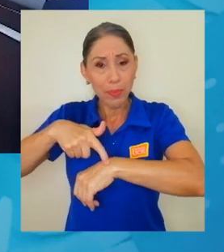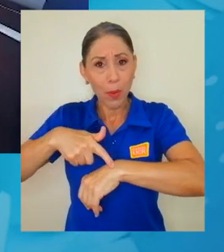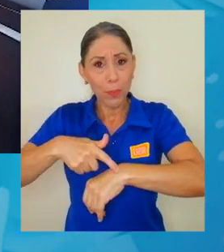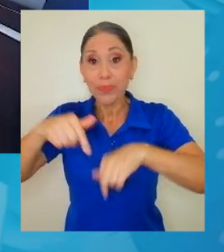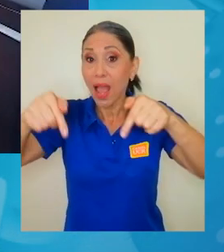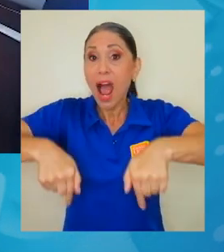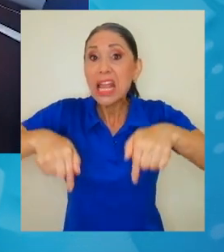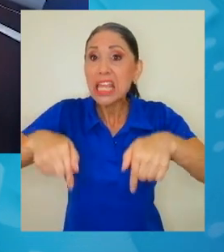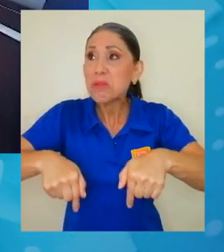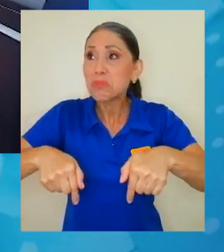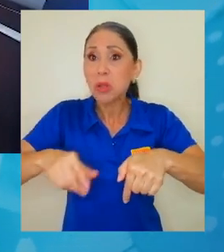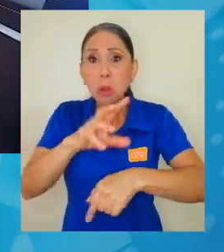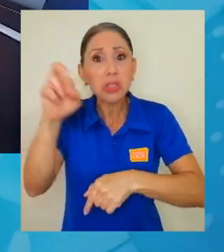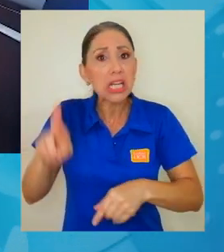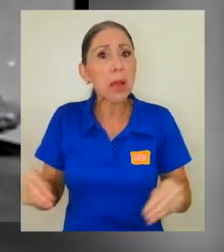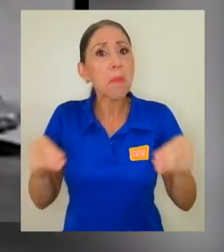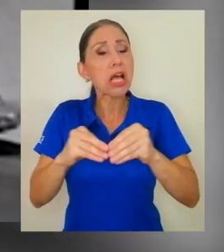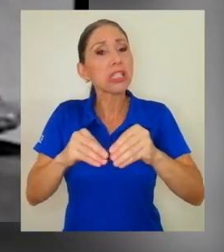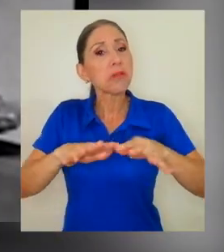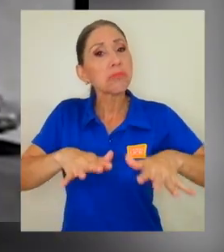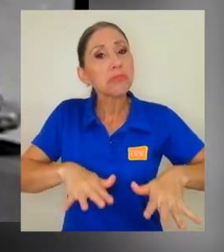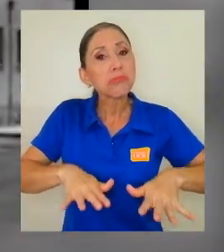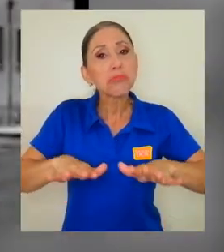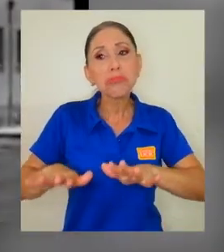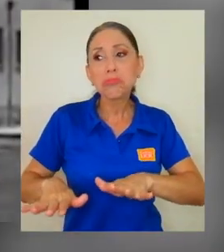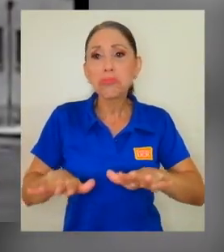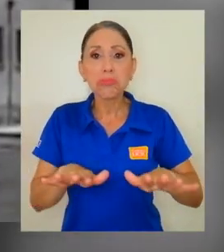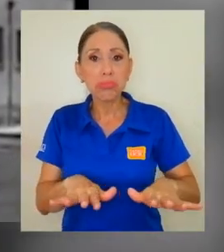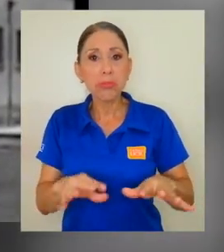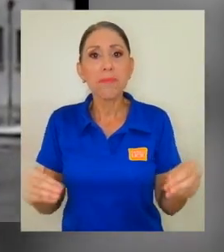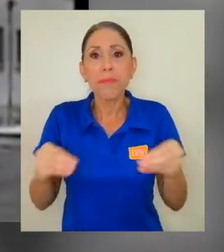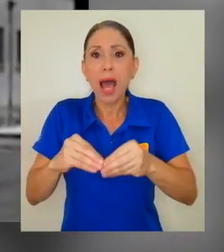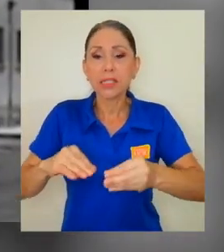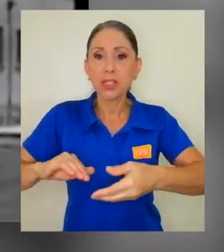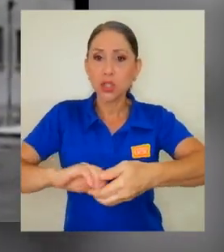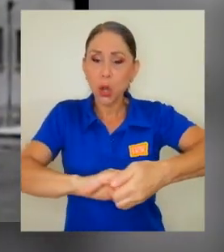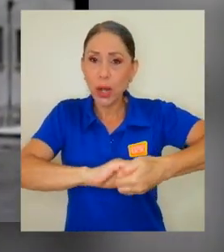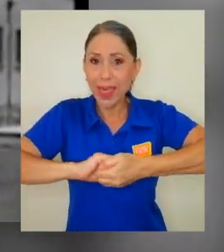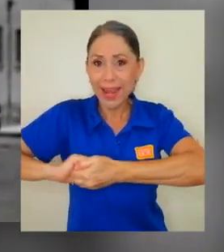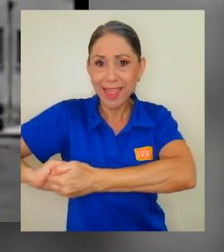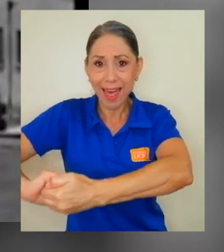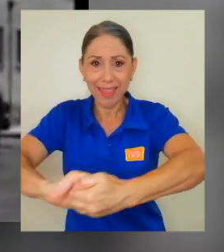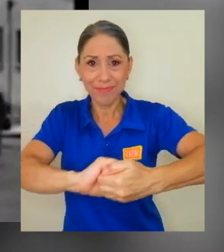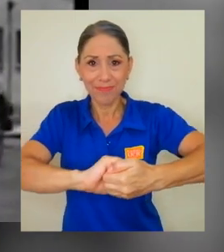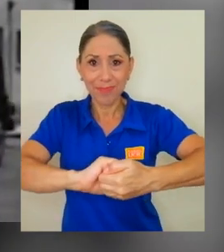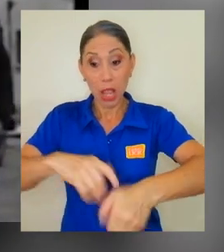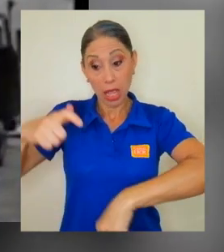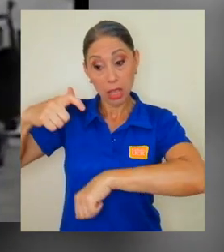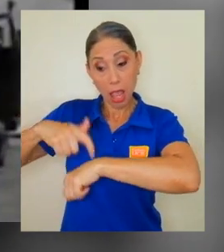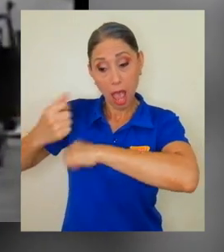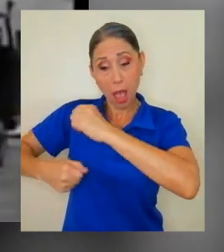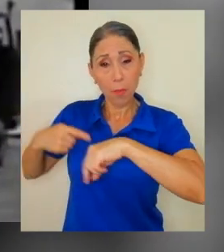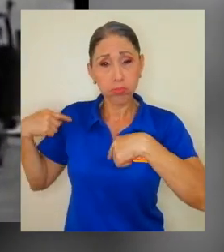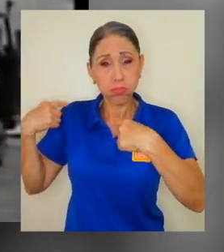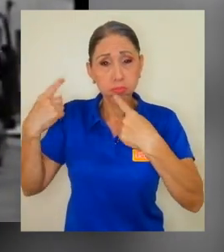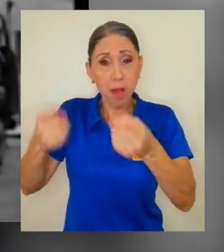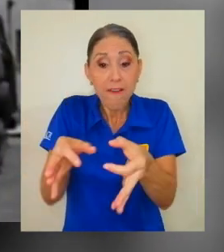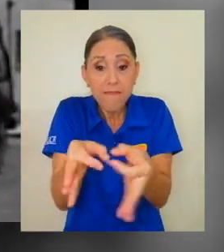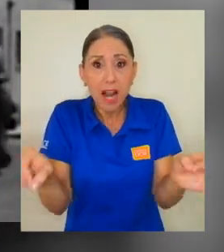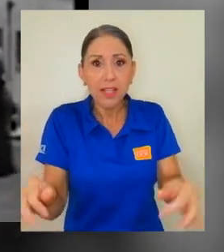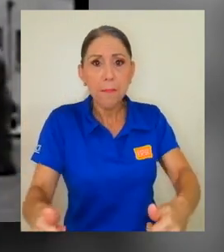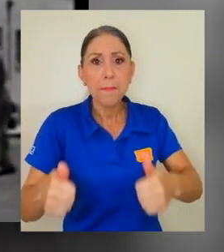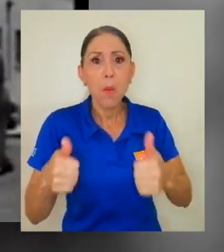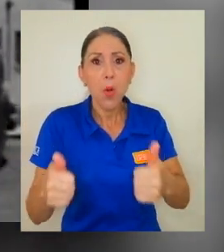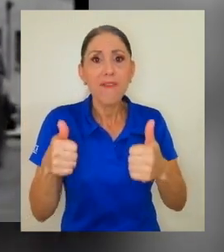más tranquila, más de solidaridad. Con el tiempo, el Pura Vida